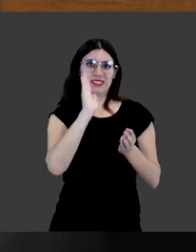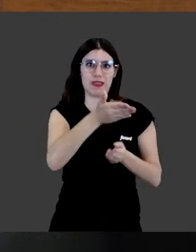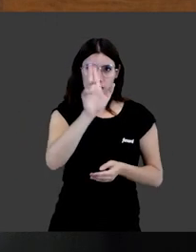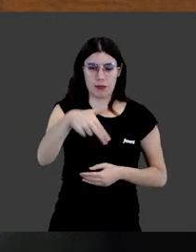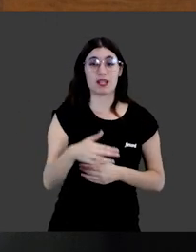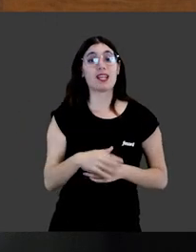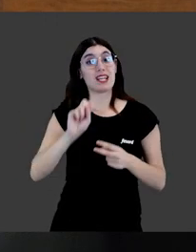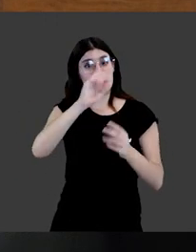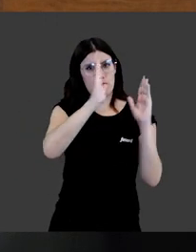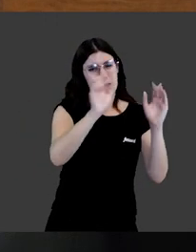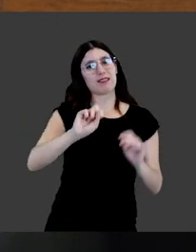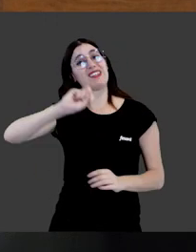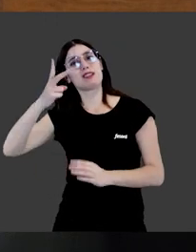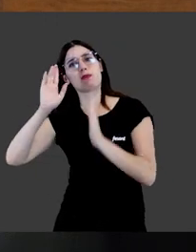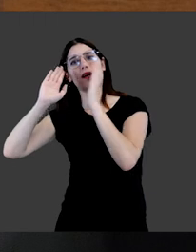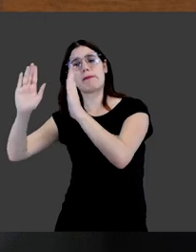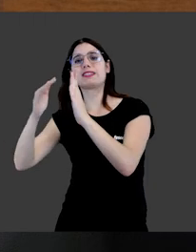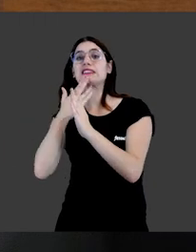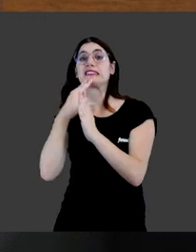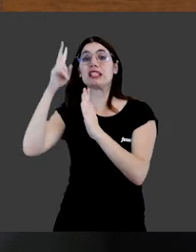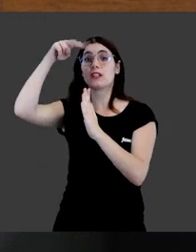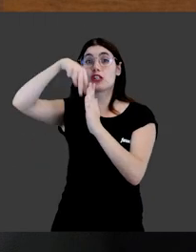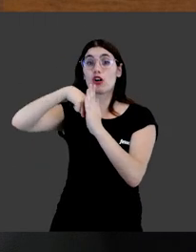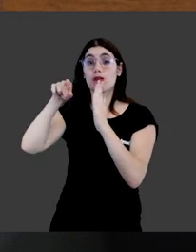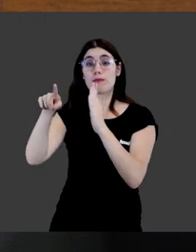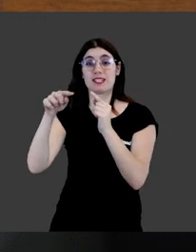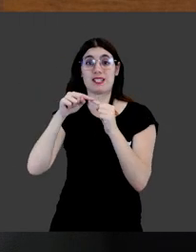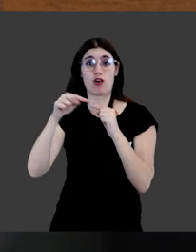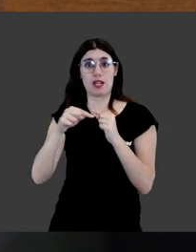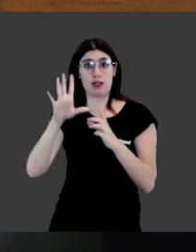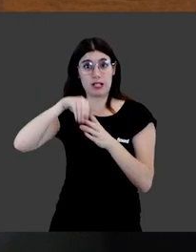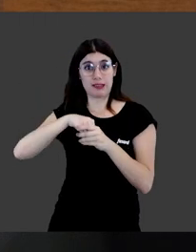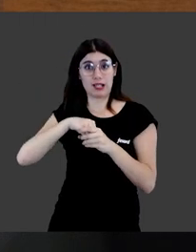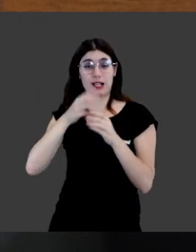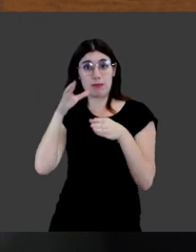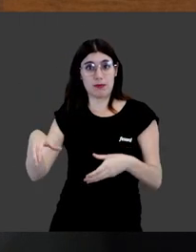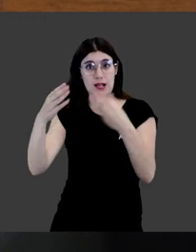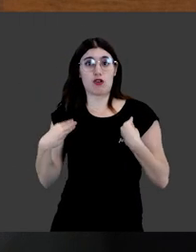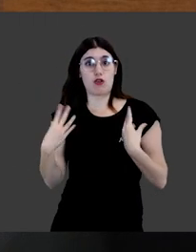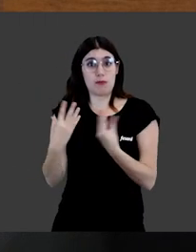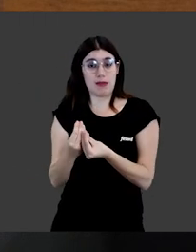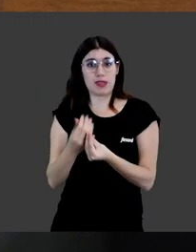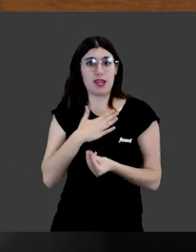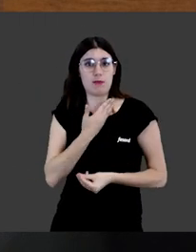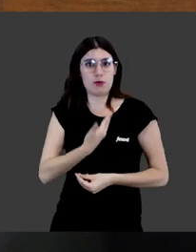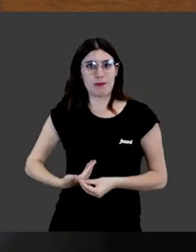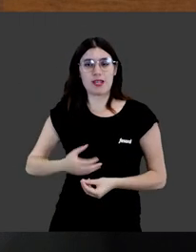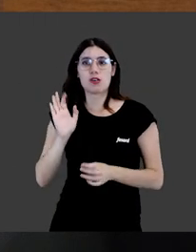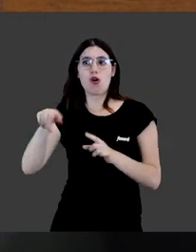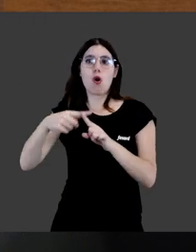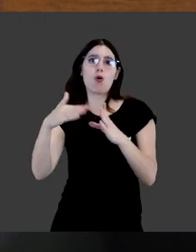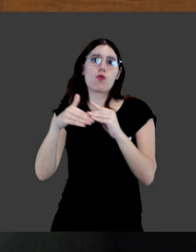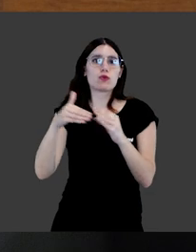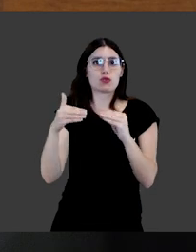cesación. Y luego tenemos que distinguir también la posibilidad de que en esas normas de ordenación interna donde se regula la convivencia, en las comunidades de